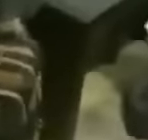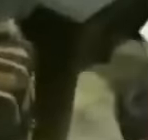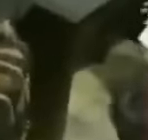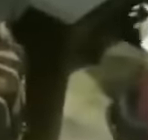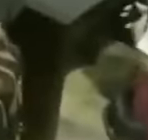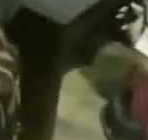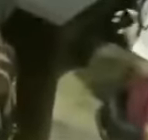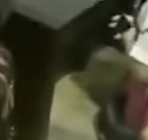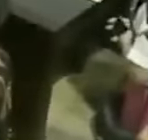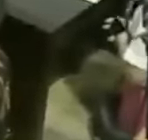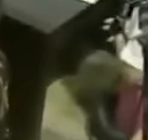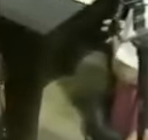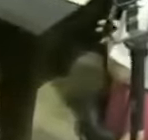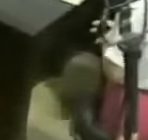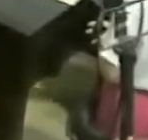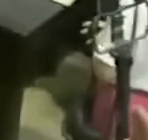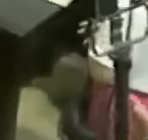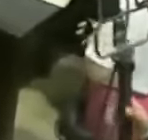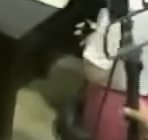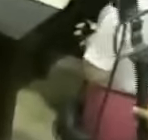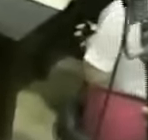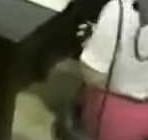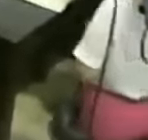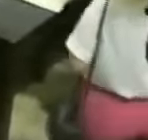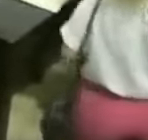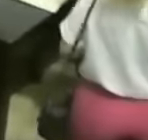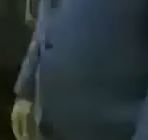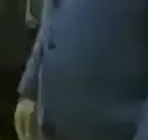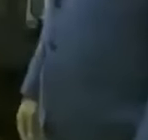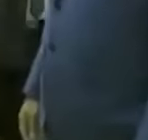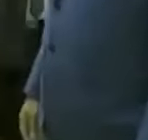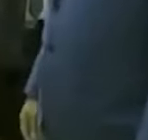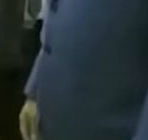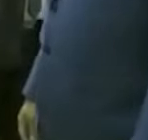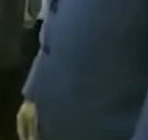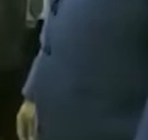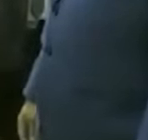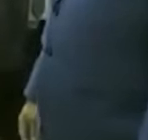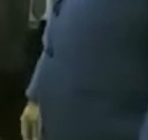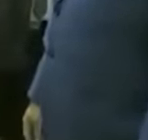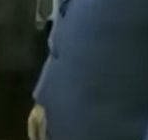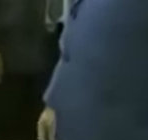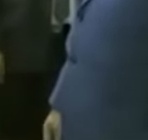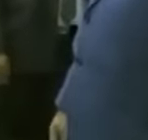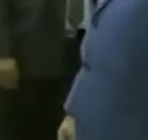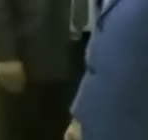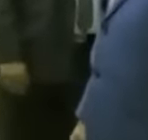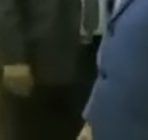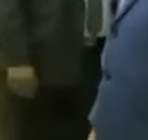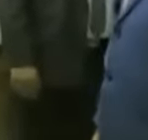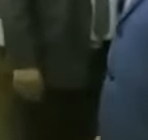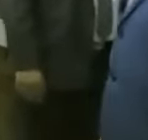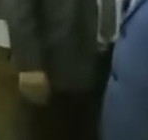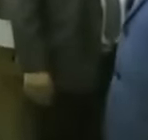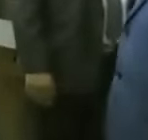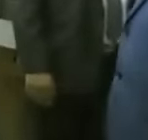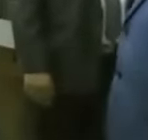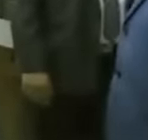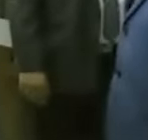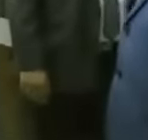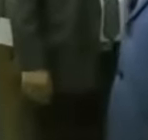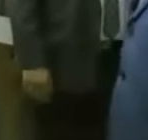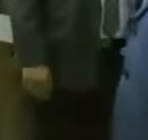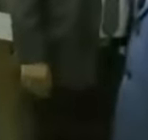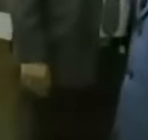incorporando, al igual que el primer vicepresidente diputado Pedro Infante, para dar así inicio a la